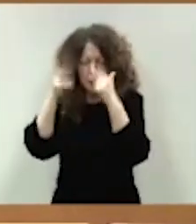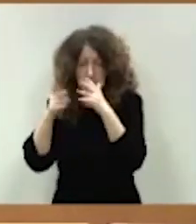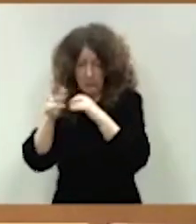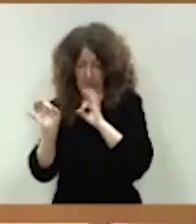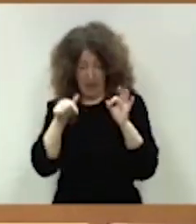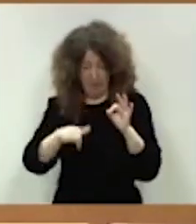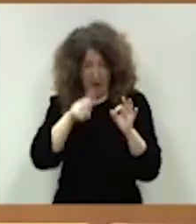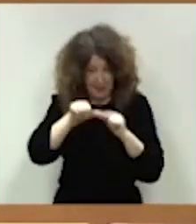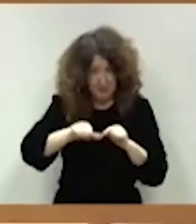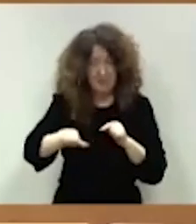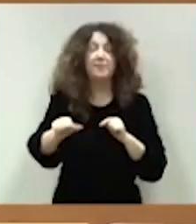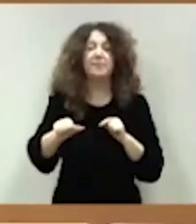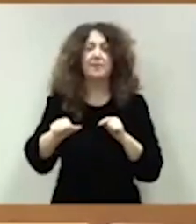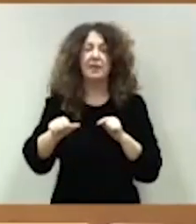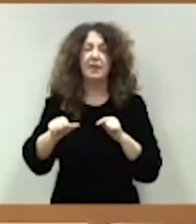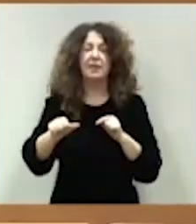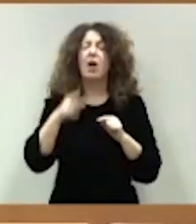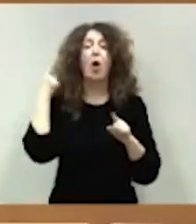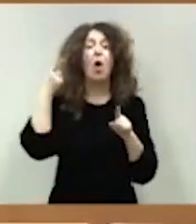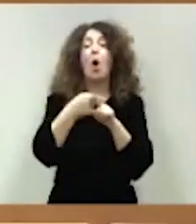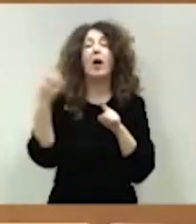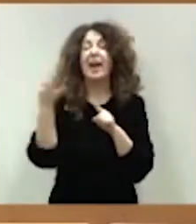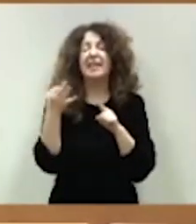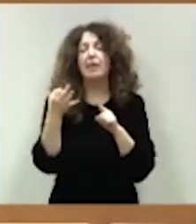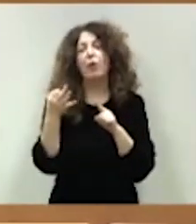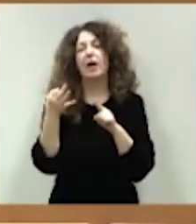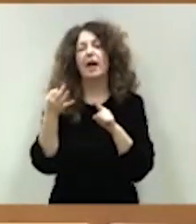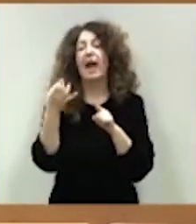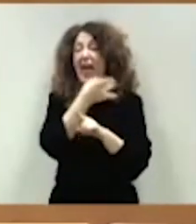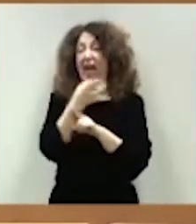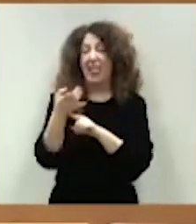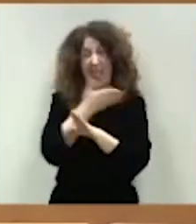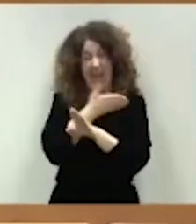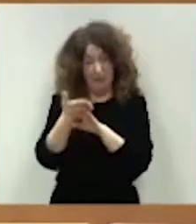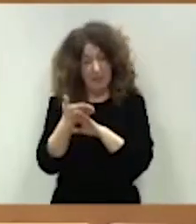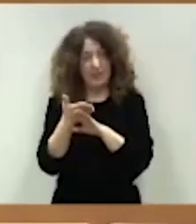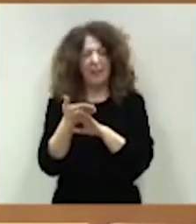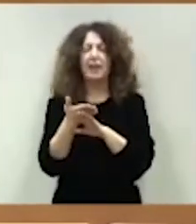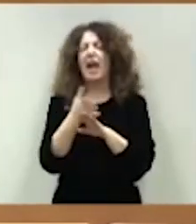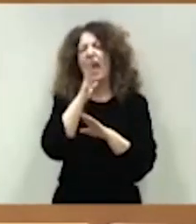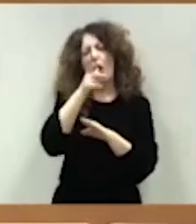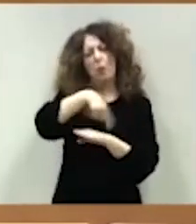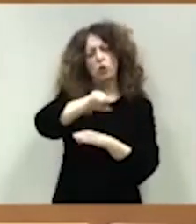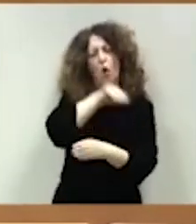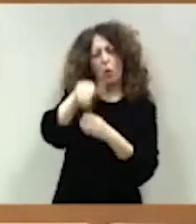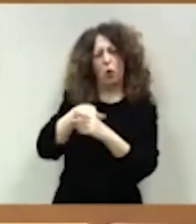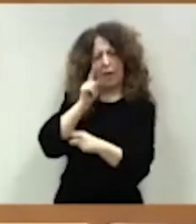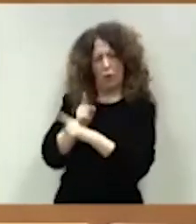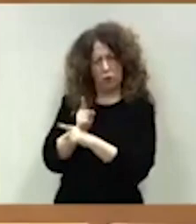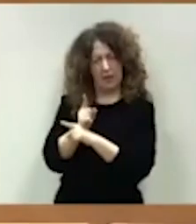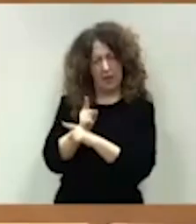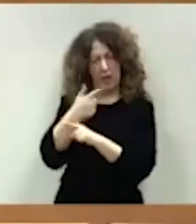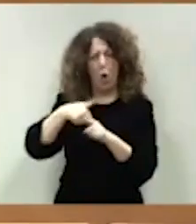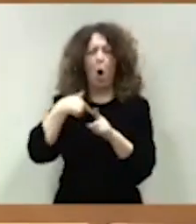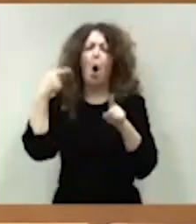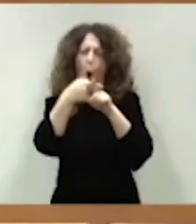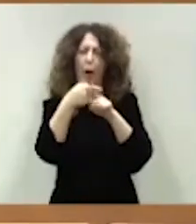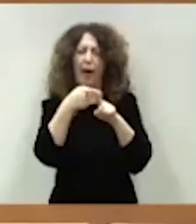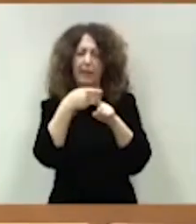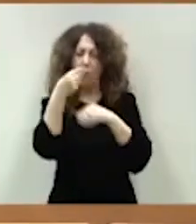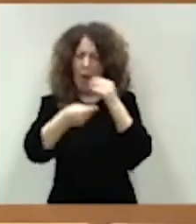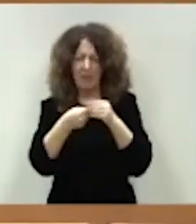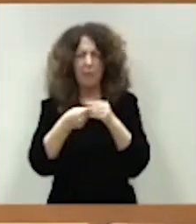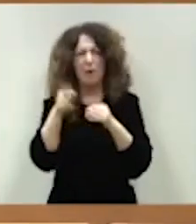hacerlo lo han hecho con el objetivo de déficit que ahora pretenden rechazar. Y, por tanto, algunos senadores